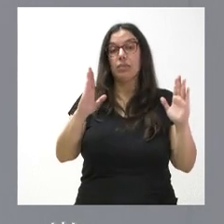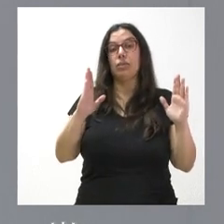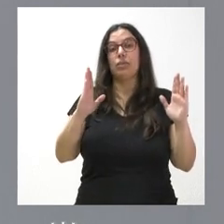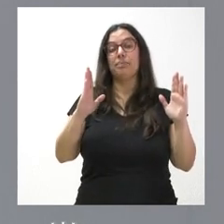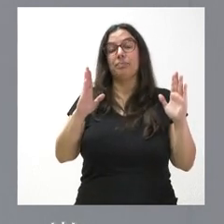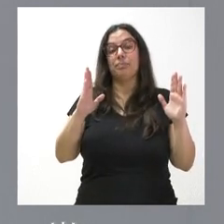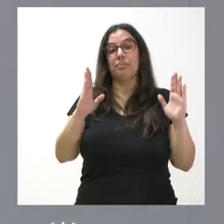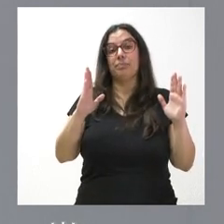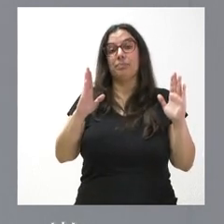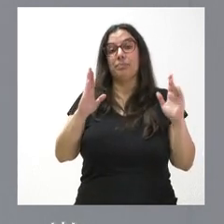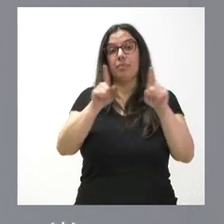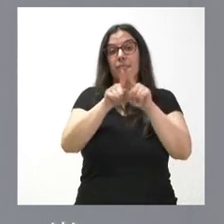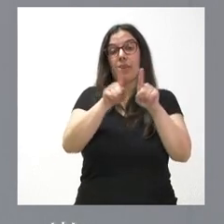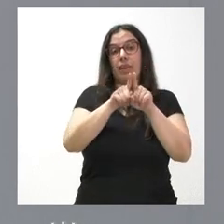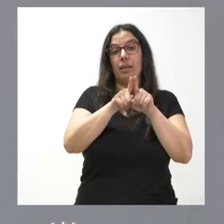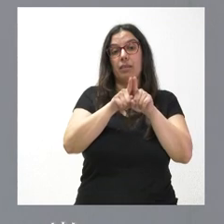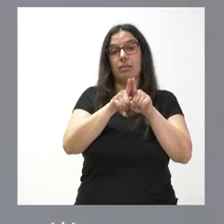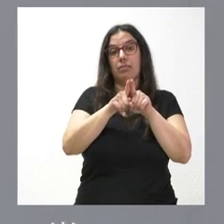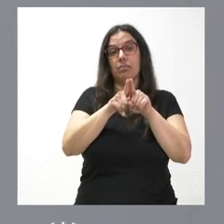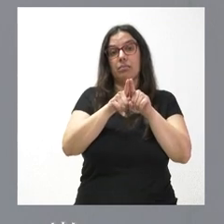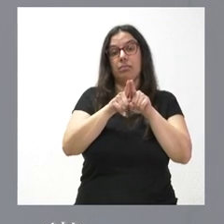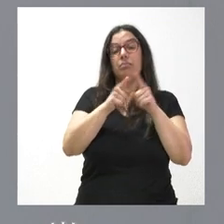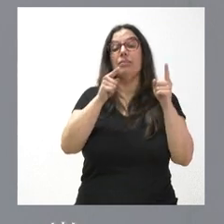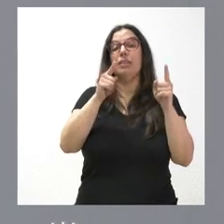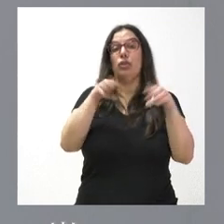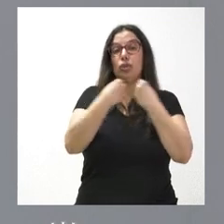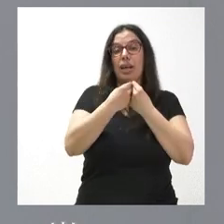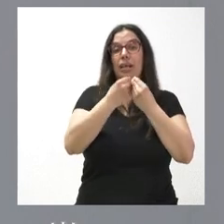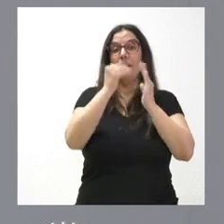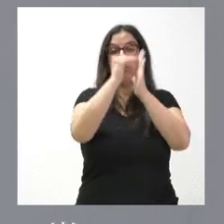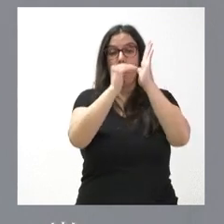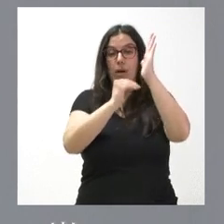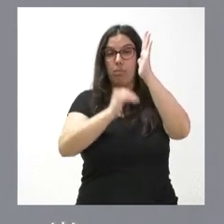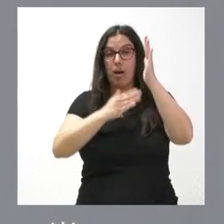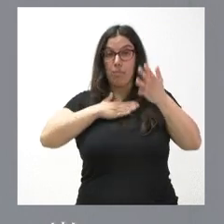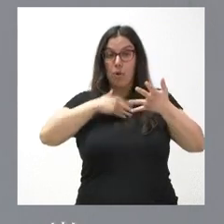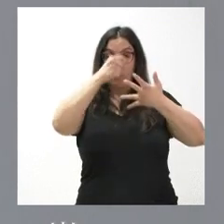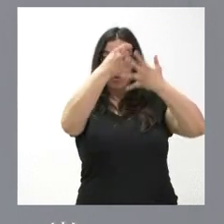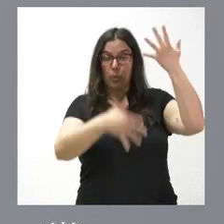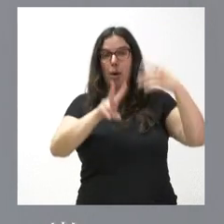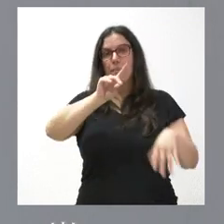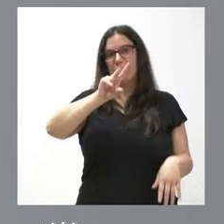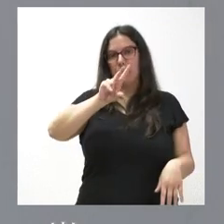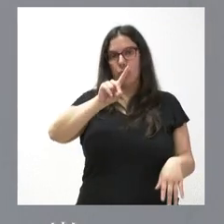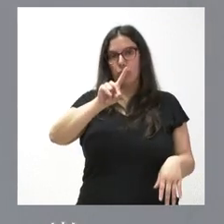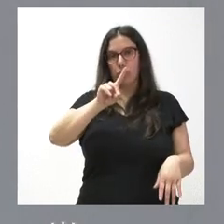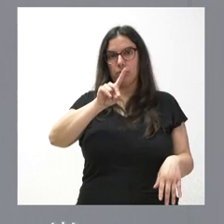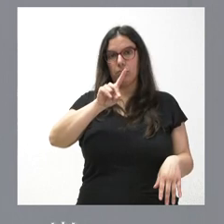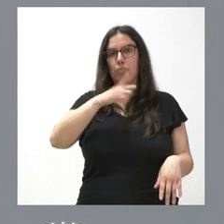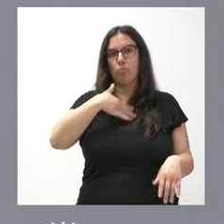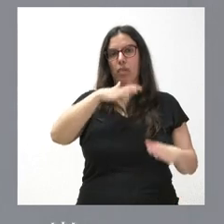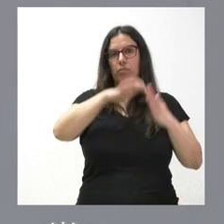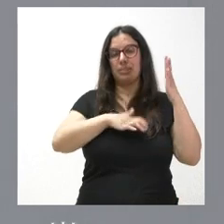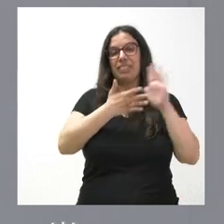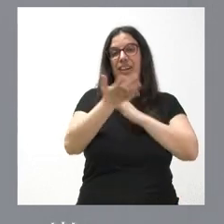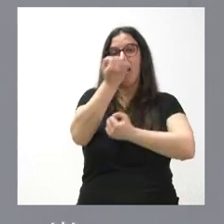debe a la anualidad del año 2023, hay 21 deducciones autonómicas sobre el IRPF. Esto supone un ahorro